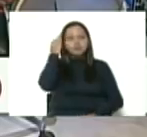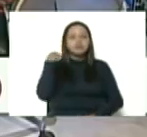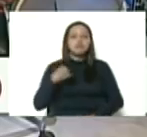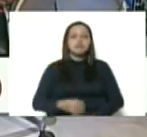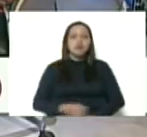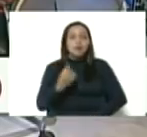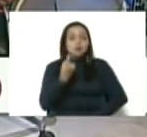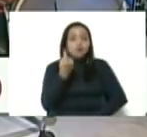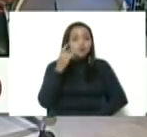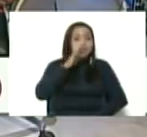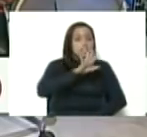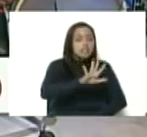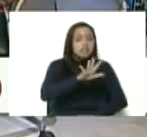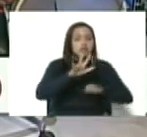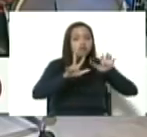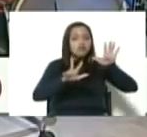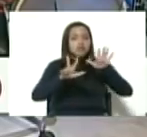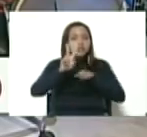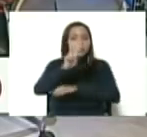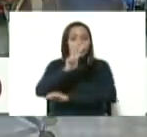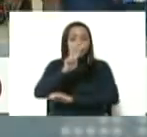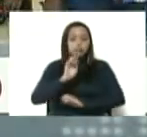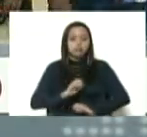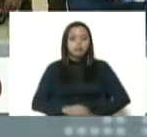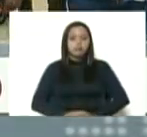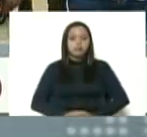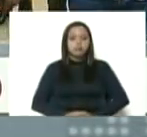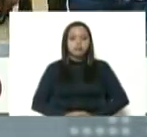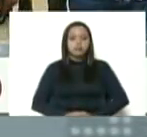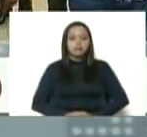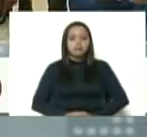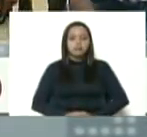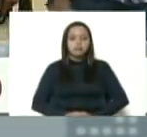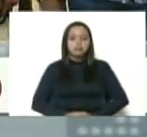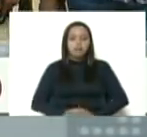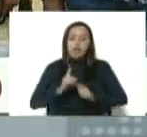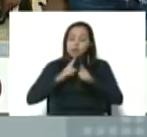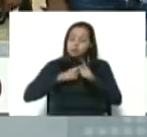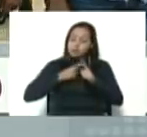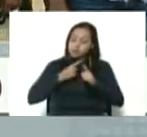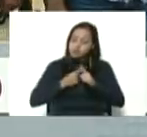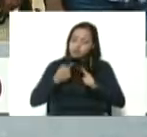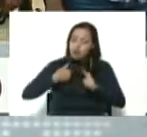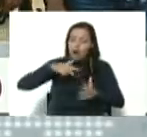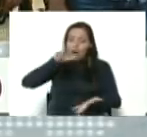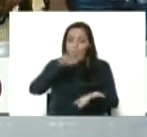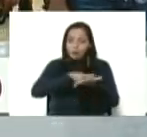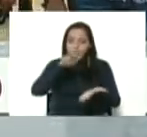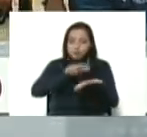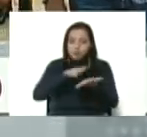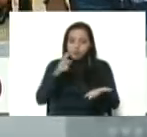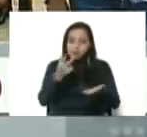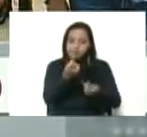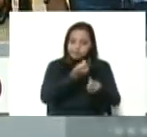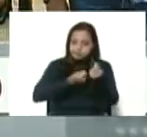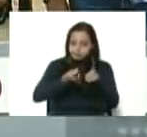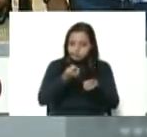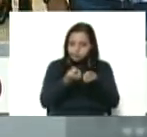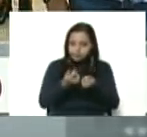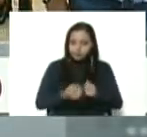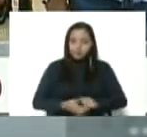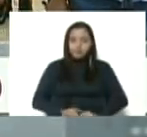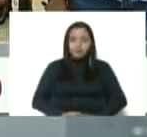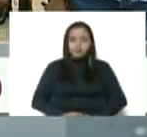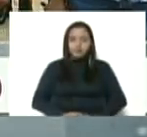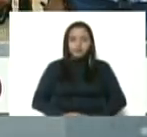solo 582, así que estoy aprobando recursos de